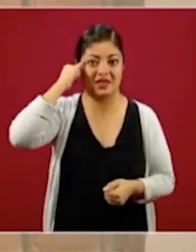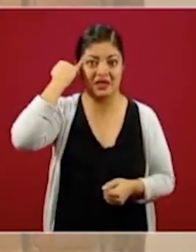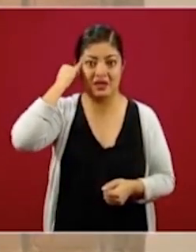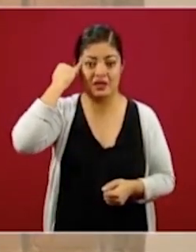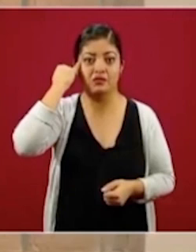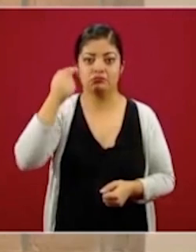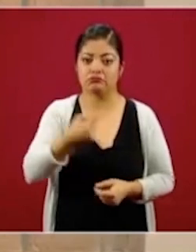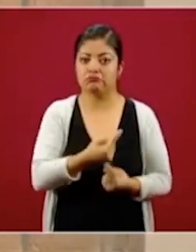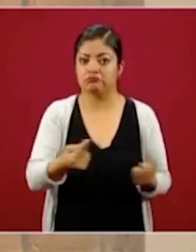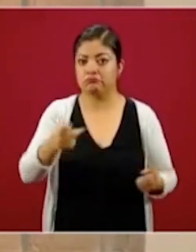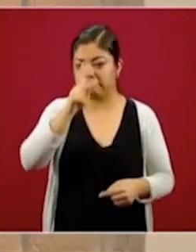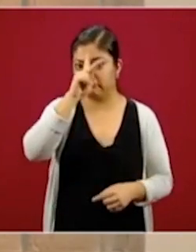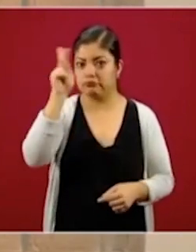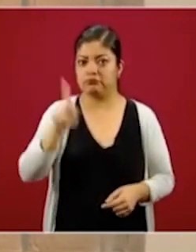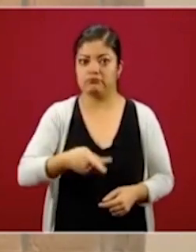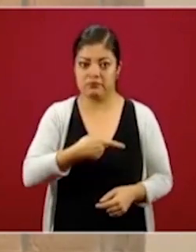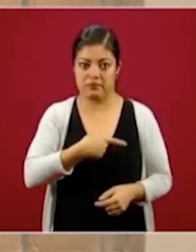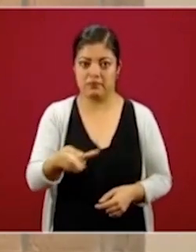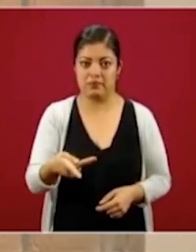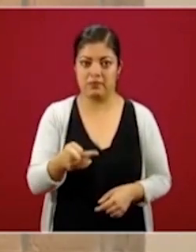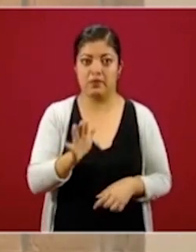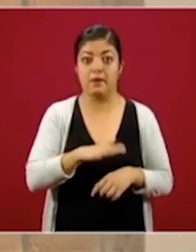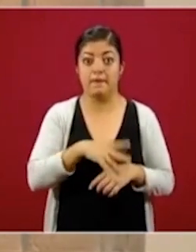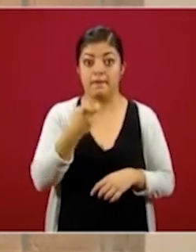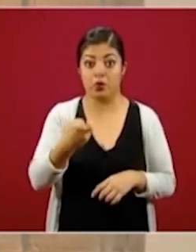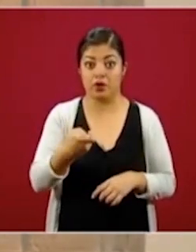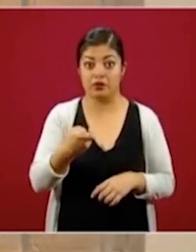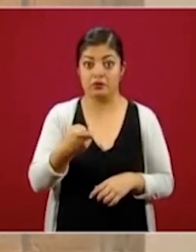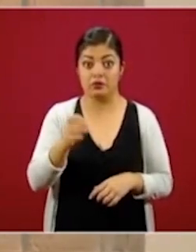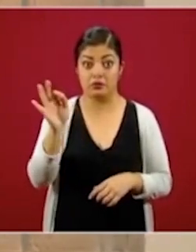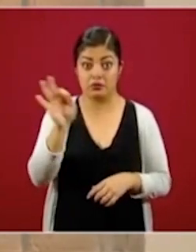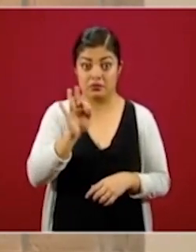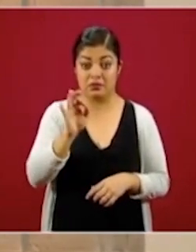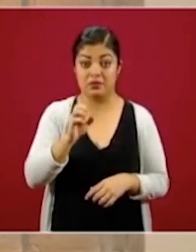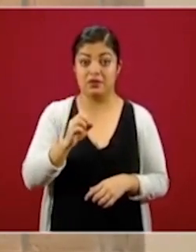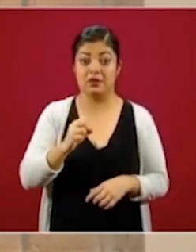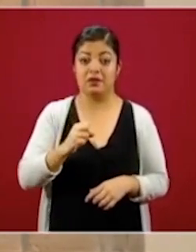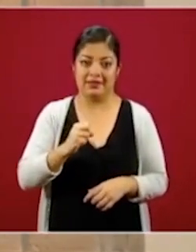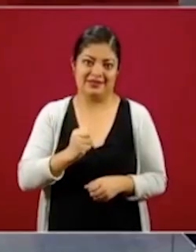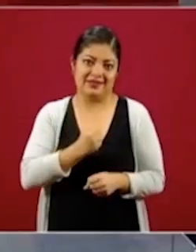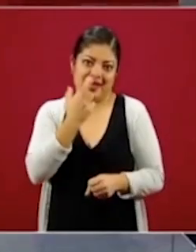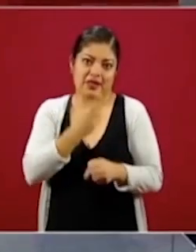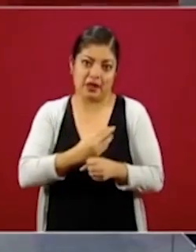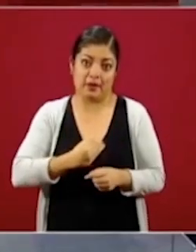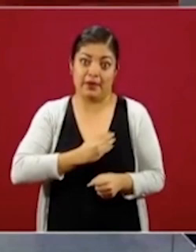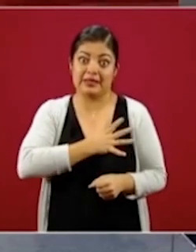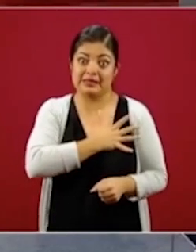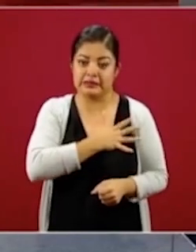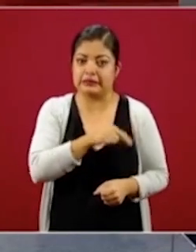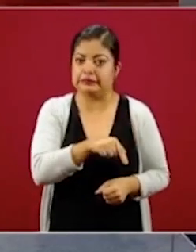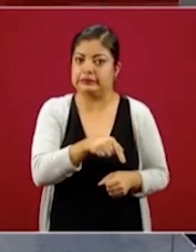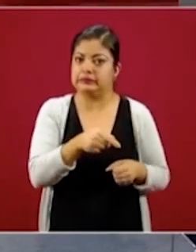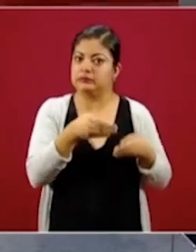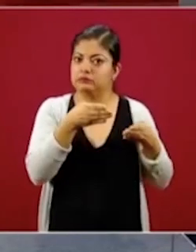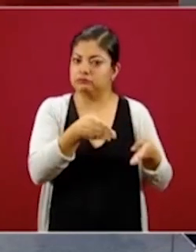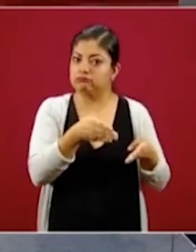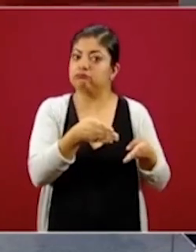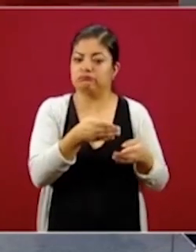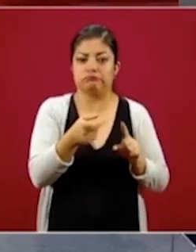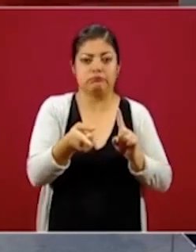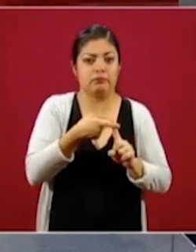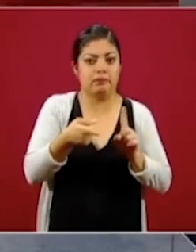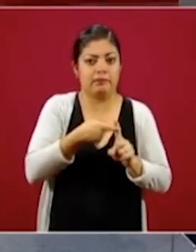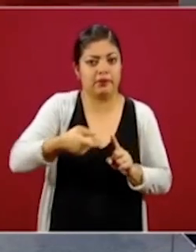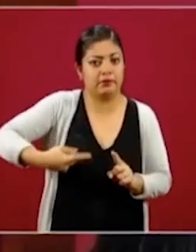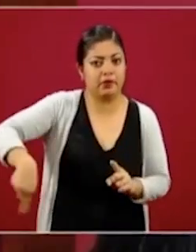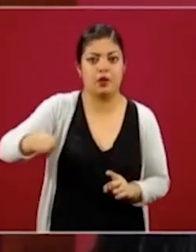en mayor pobreza, de tal manera que siendo la secretaria de Bienestar el foco más importante a atender primero a